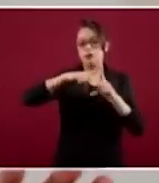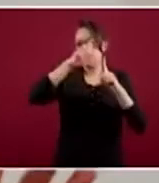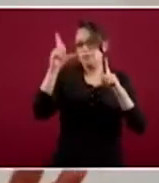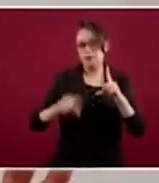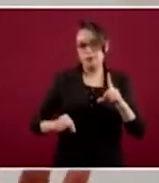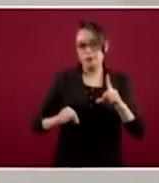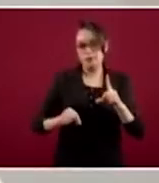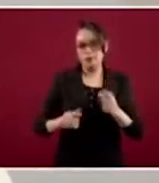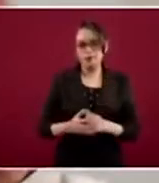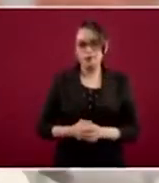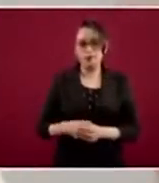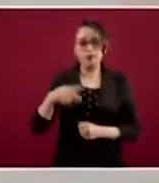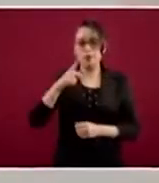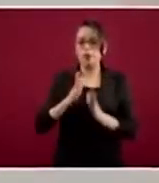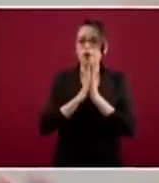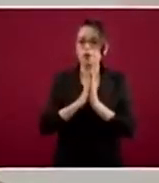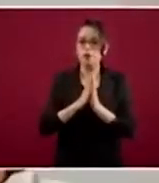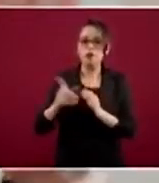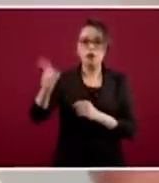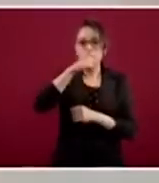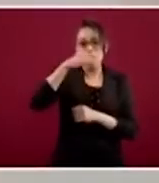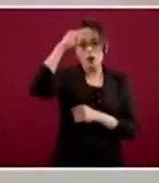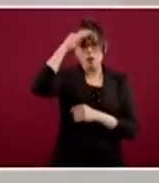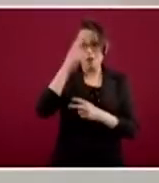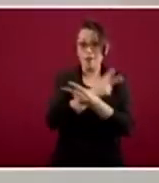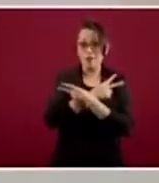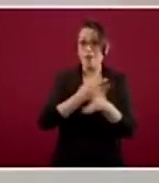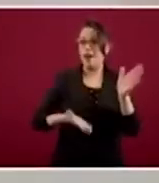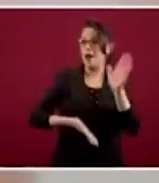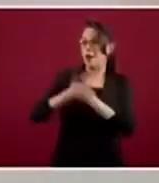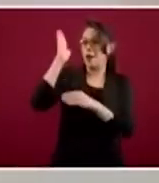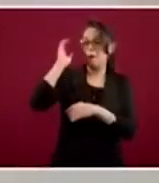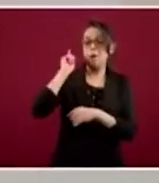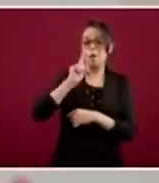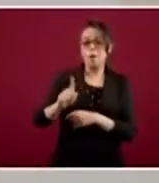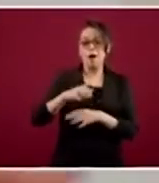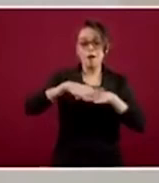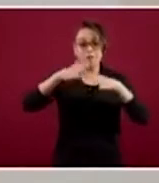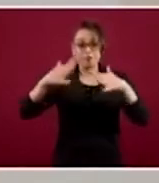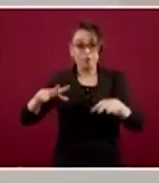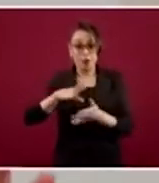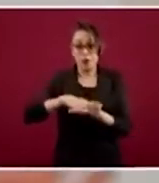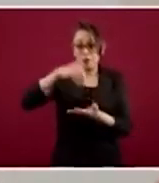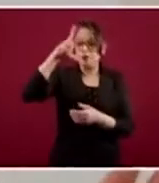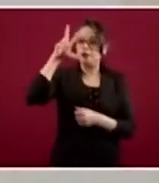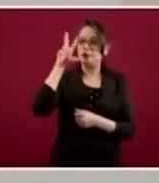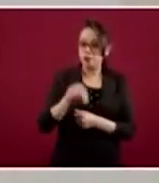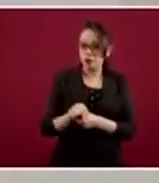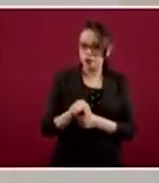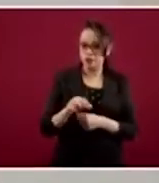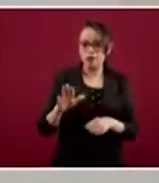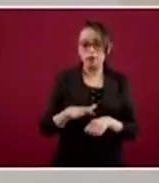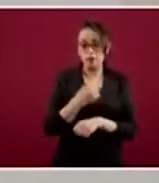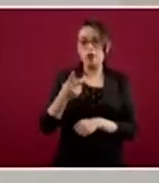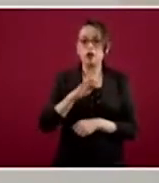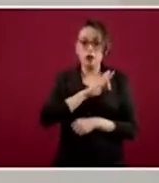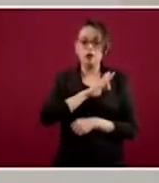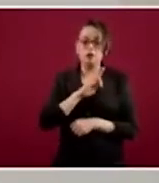No piensen que es vacaciones, nadie vaya a irse a la playa o a sitios turísticos porque no va a haber posibilidad de que sean